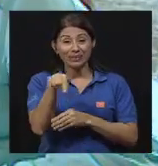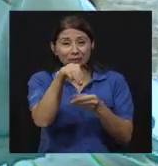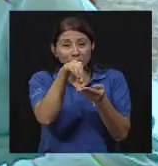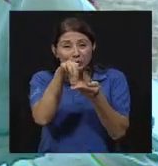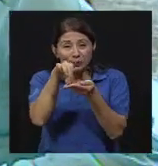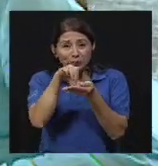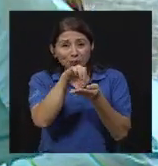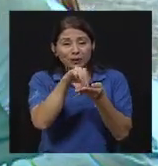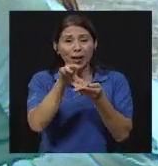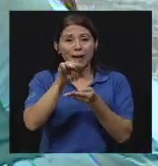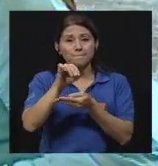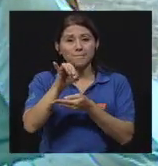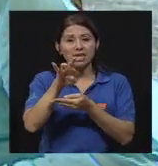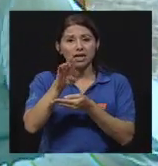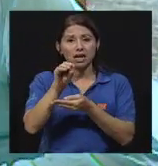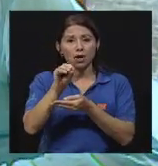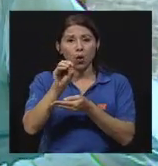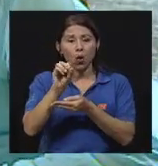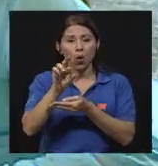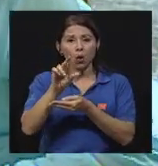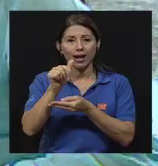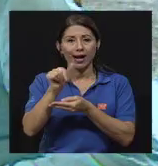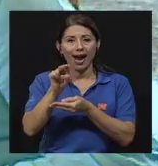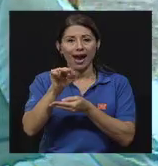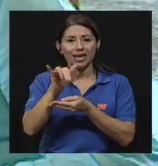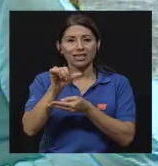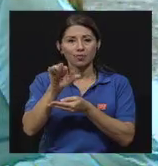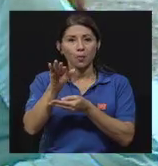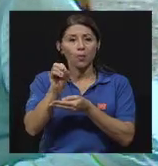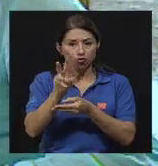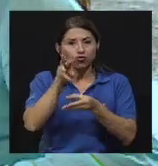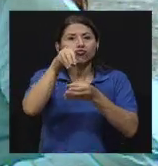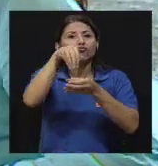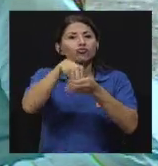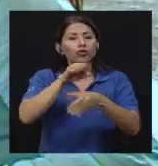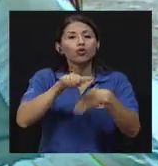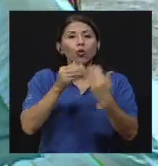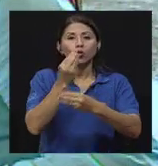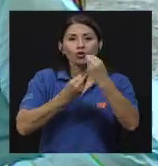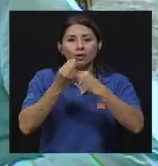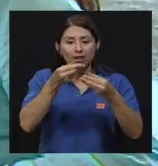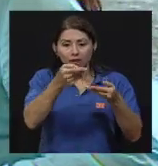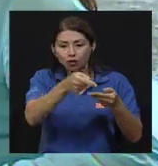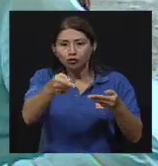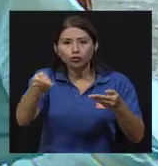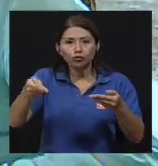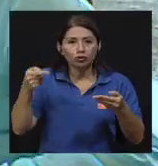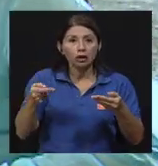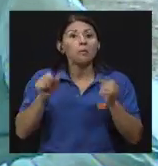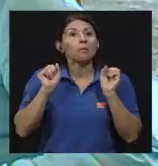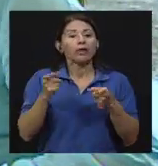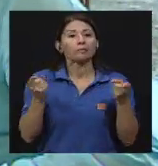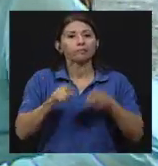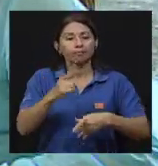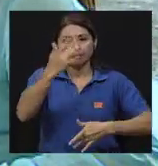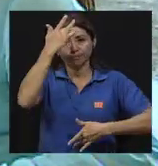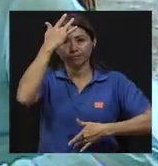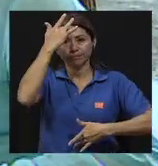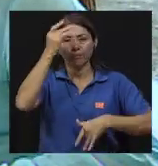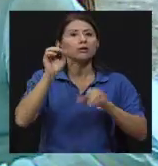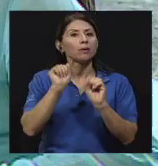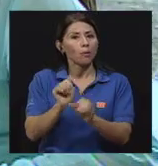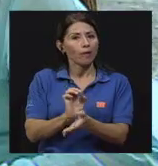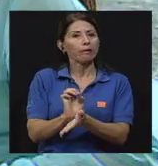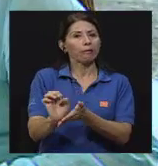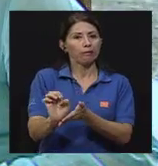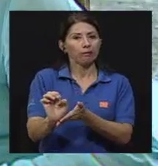están presentes en todos nuestros alimentos también. Muchas veces pueden provocar ciertas enfermedades, Saúl, que se pueden prevenir si tenemos